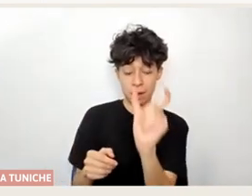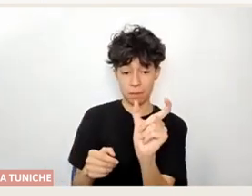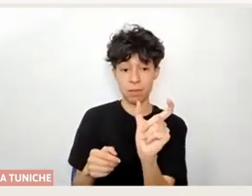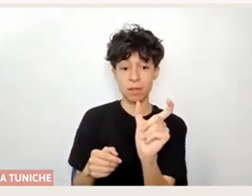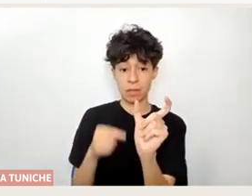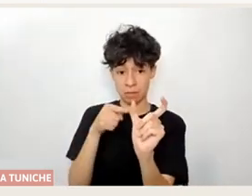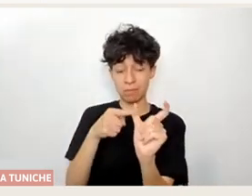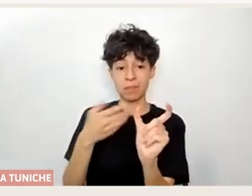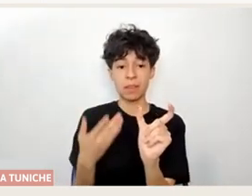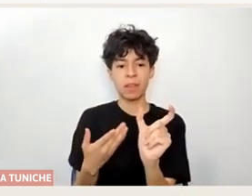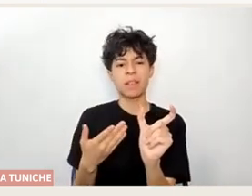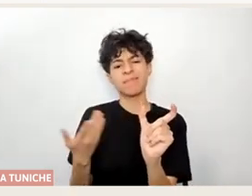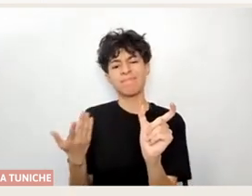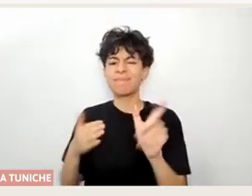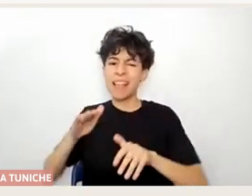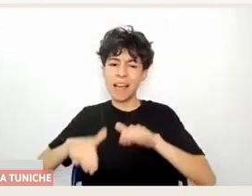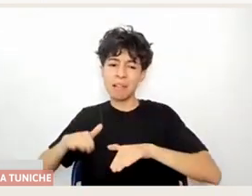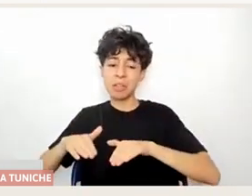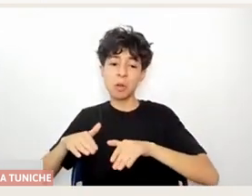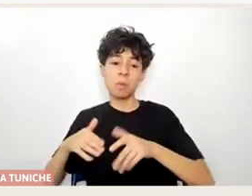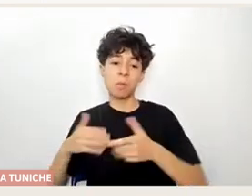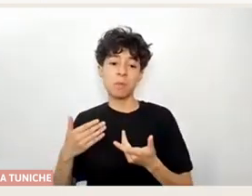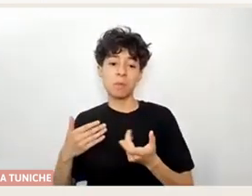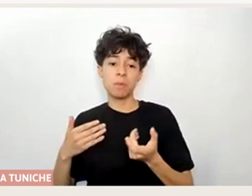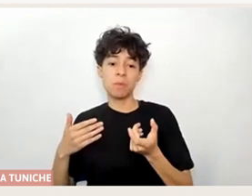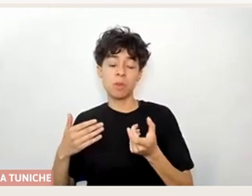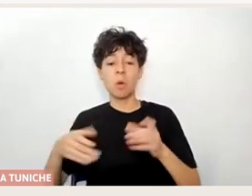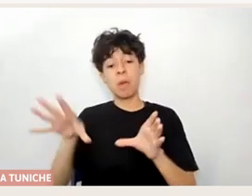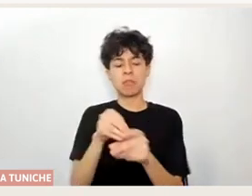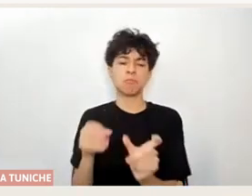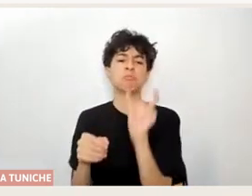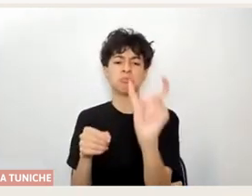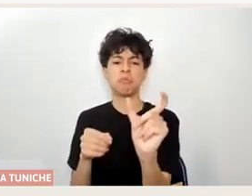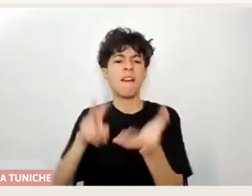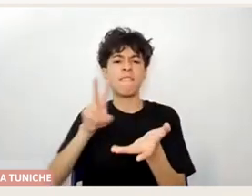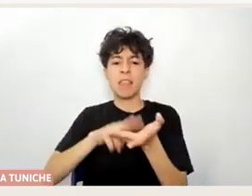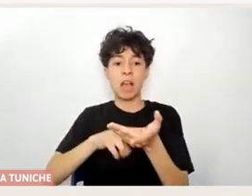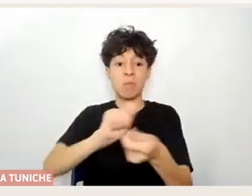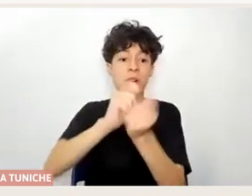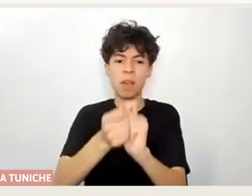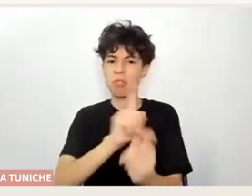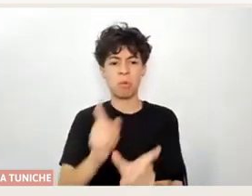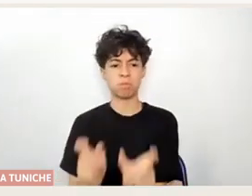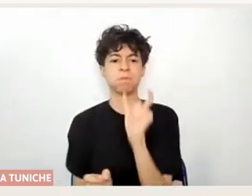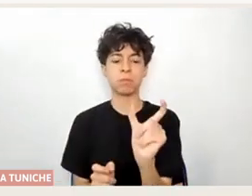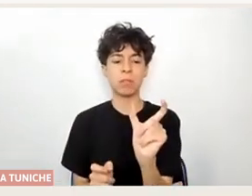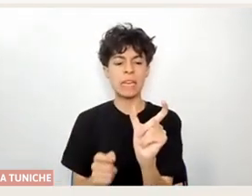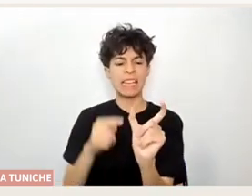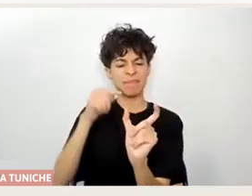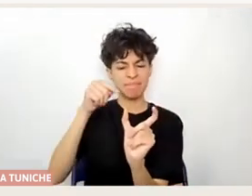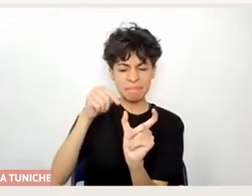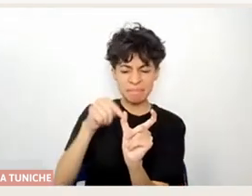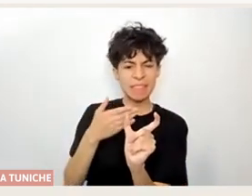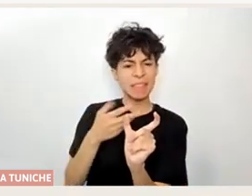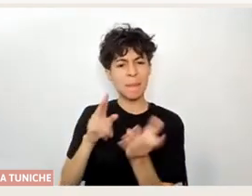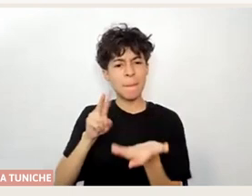muchas veces está instalado sin posibilidad de debatir, ¿no?, como una verdad absoluta. Pero comprender lo binario que puede llegar a